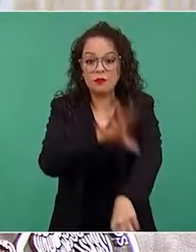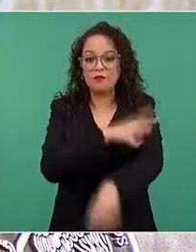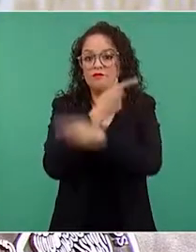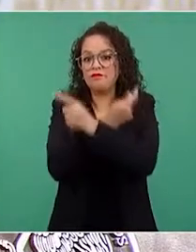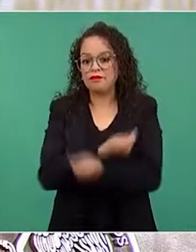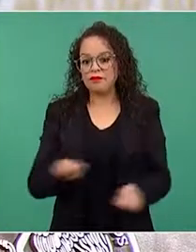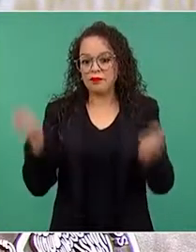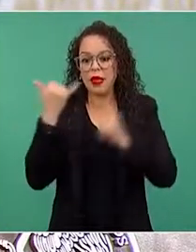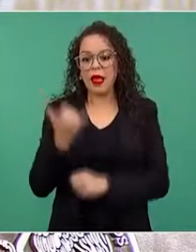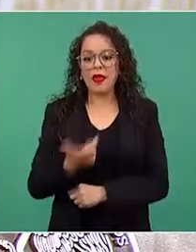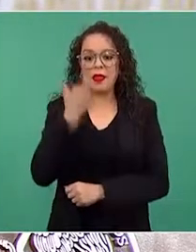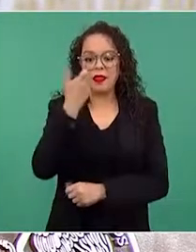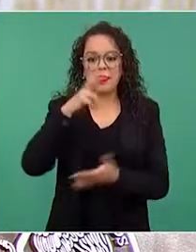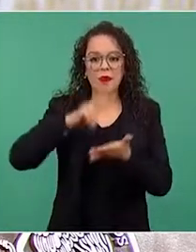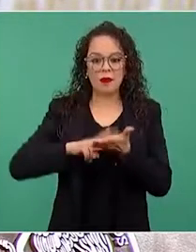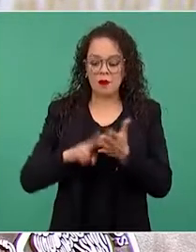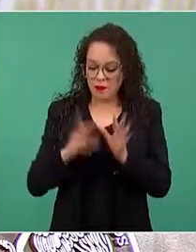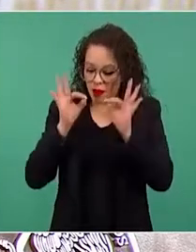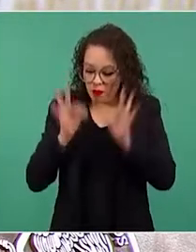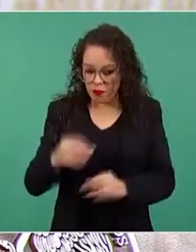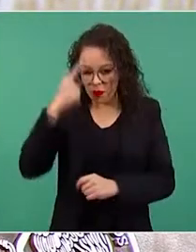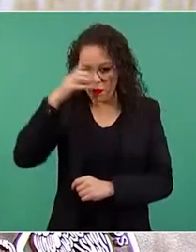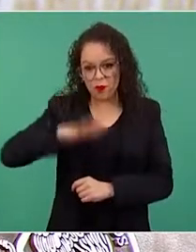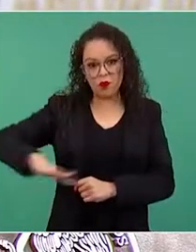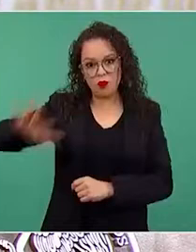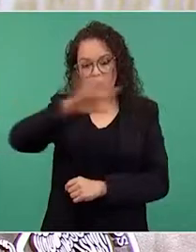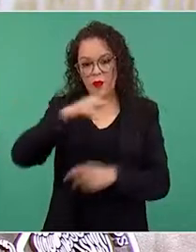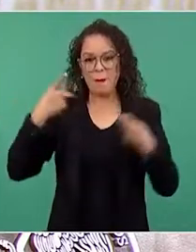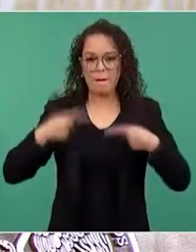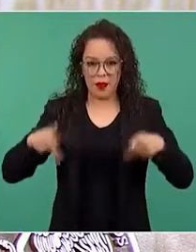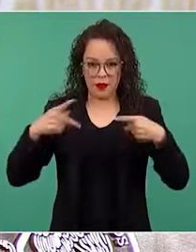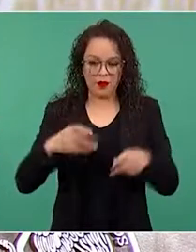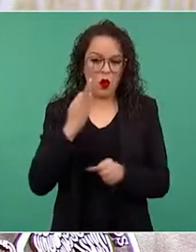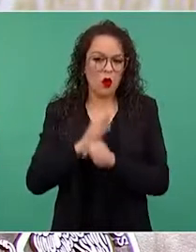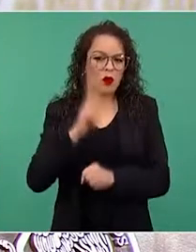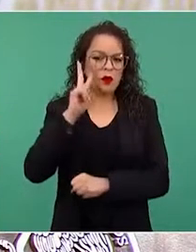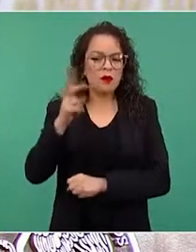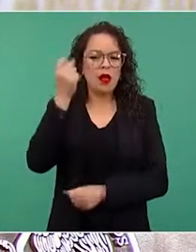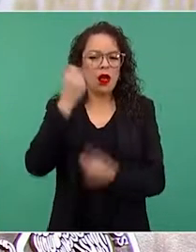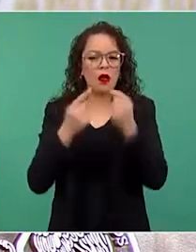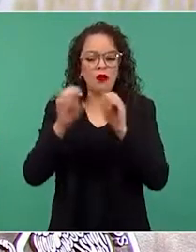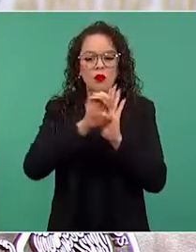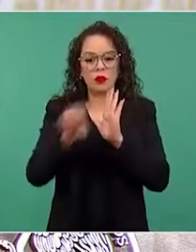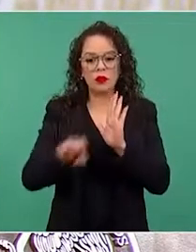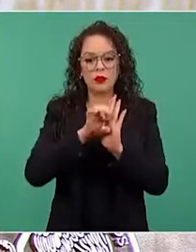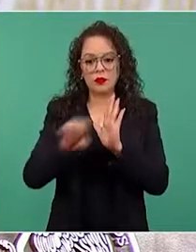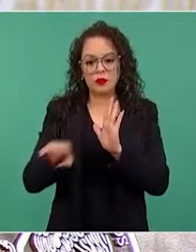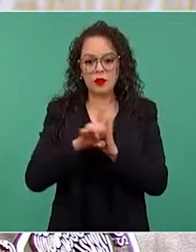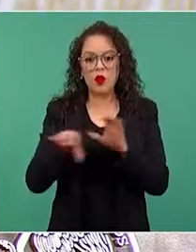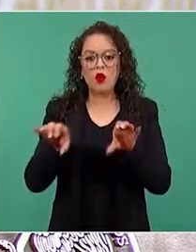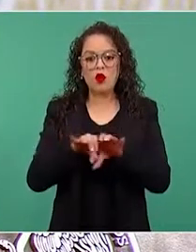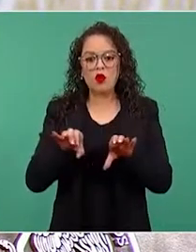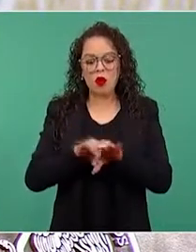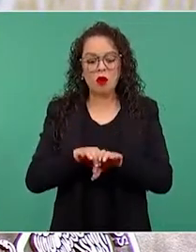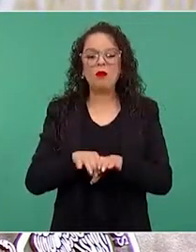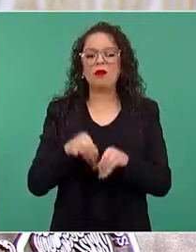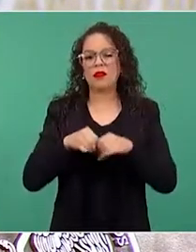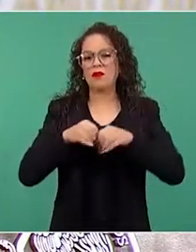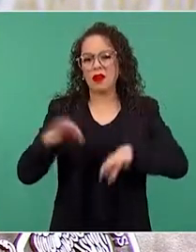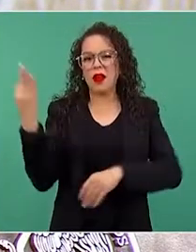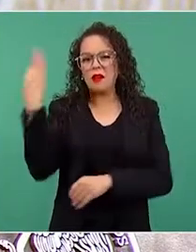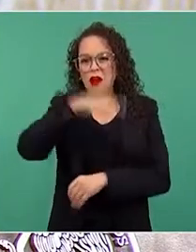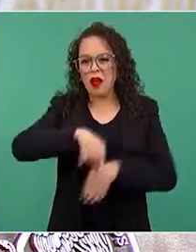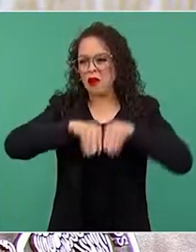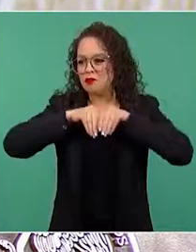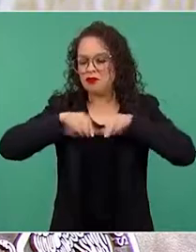precios para los consumidores. Ahora veamos algunos ejemplos que muestran cómo desplegaron la campaña de desinformación a